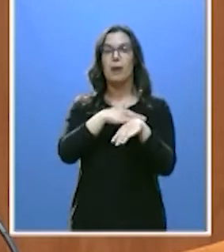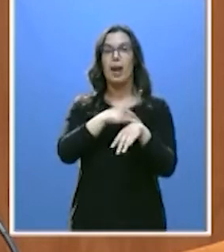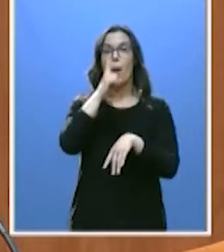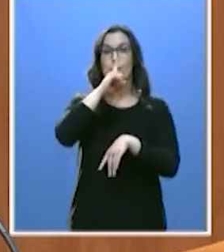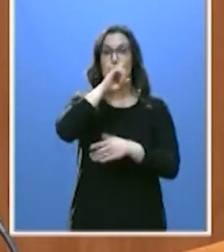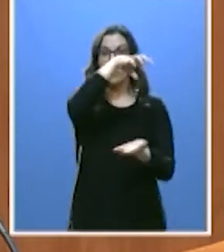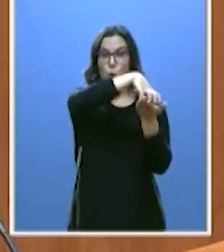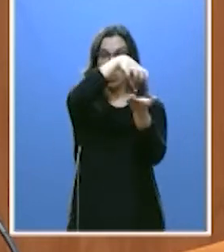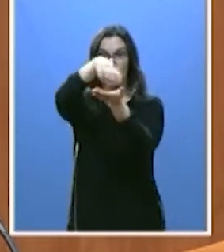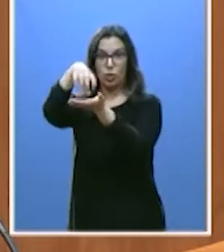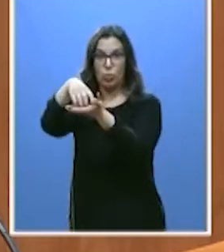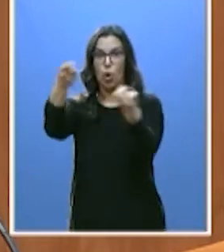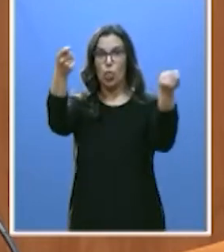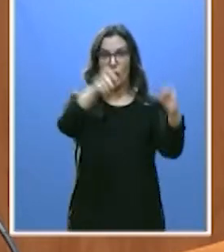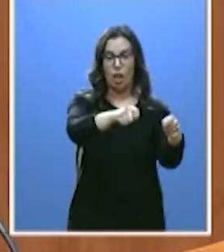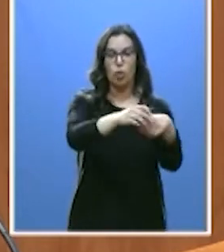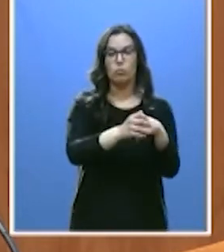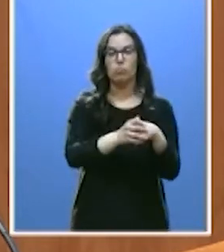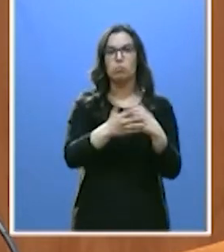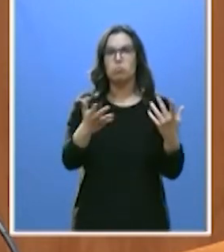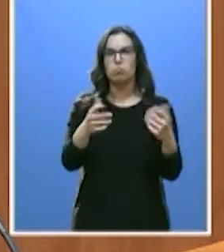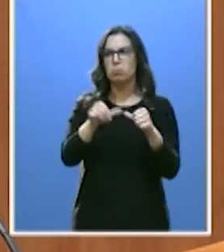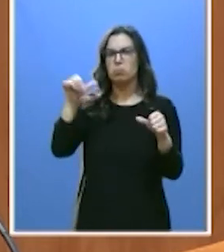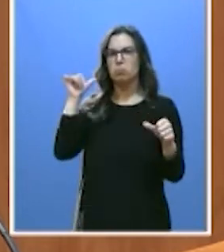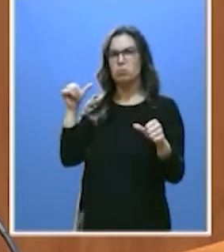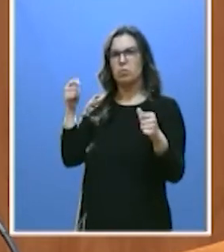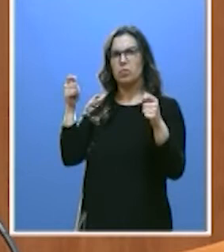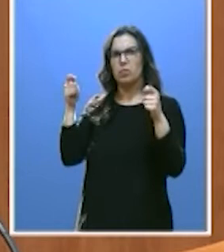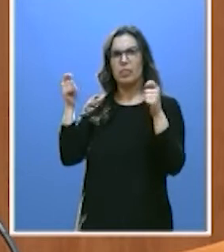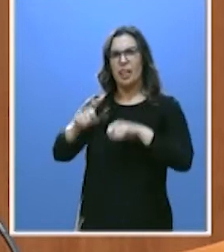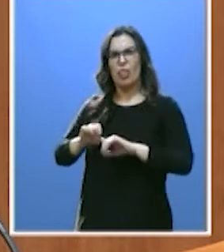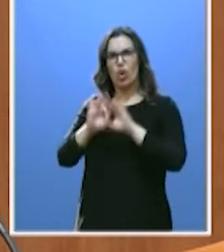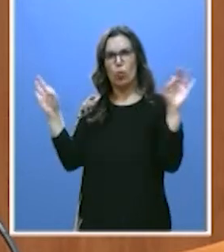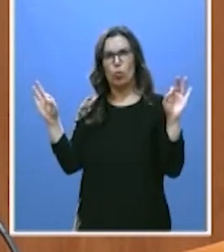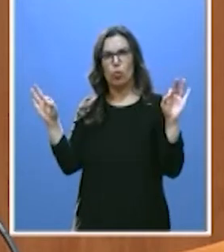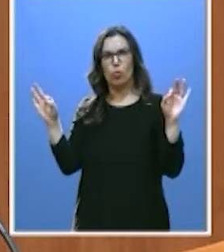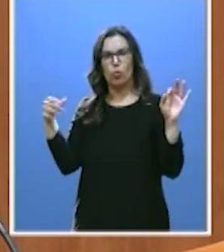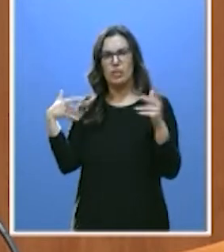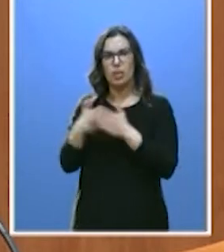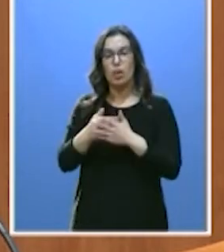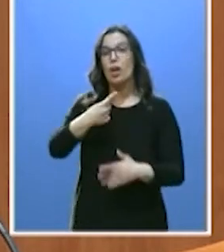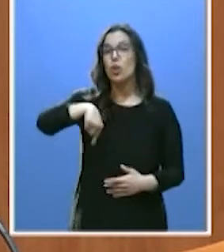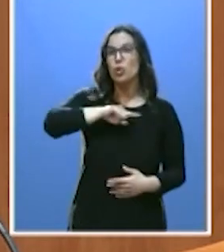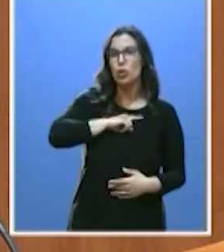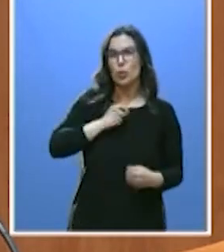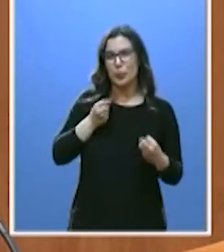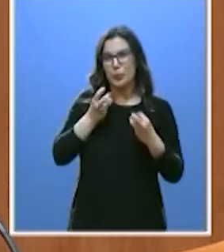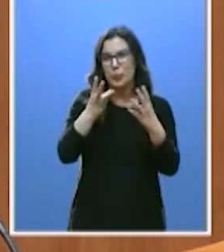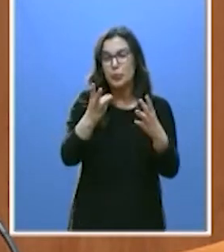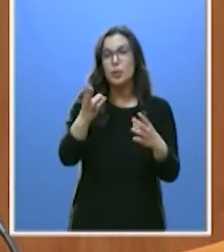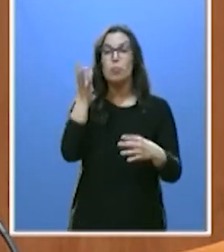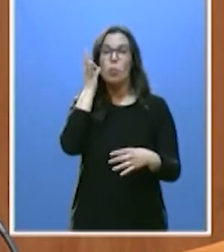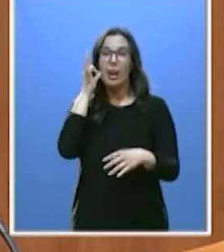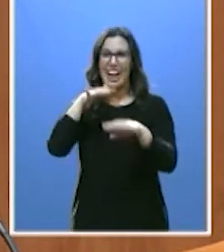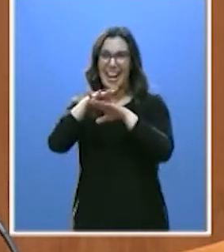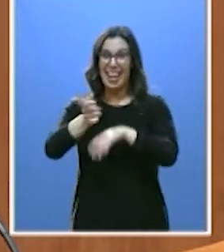No encerraron ni uno cuando lo anunciaron en las comunidades. Nosotros nos dedicamos a sacar a decenas de mujeres atrapadas en esas redes